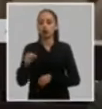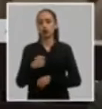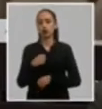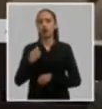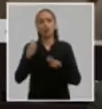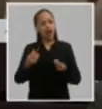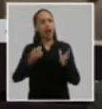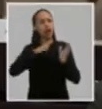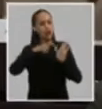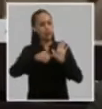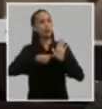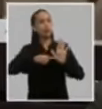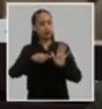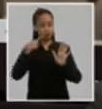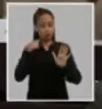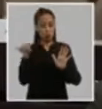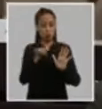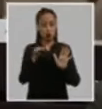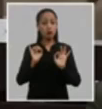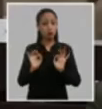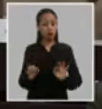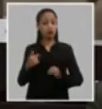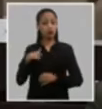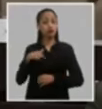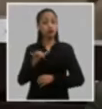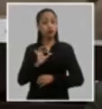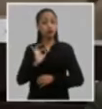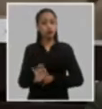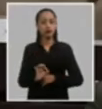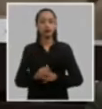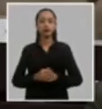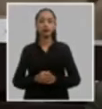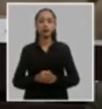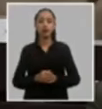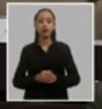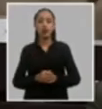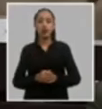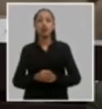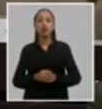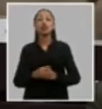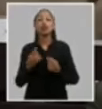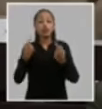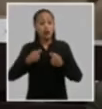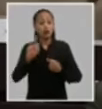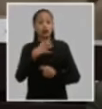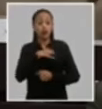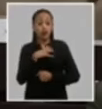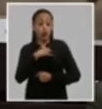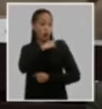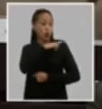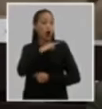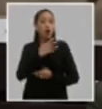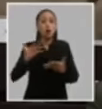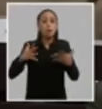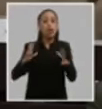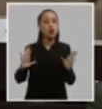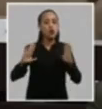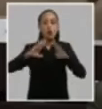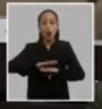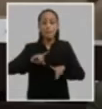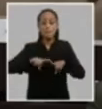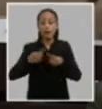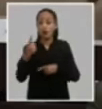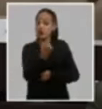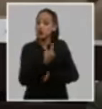desde el actual consecuente y tenemos que tener cuadros que no tengan miedo porque hay un enemigo también que le apuesta